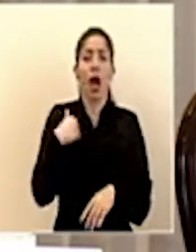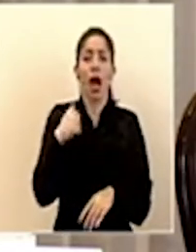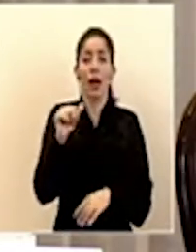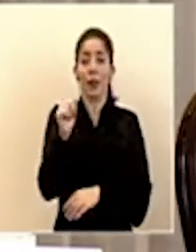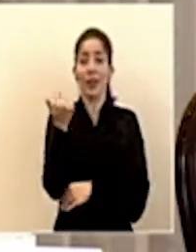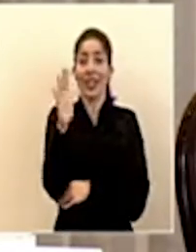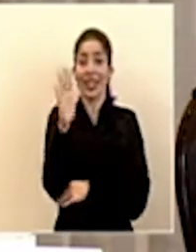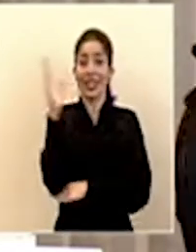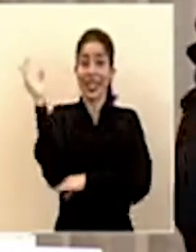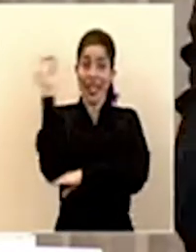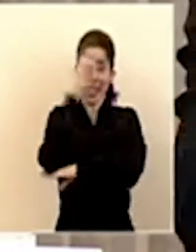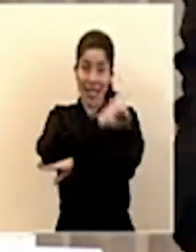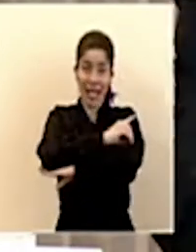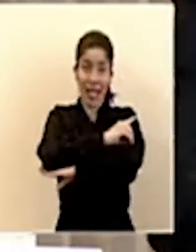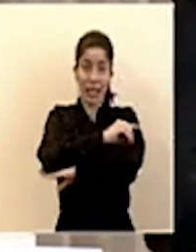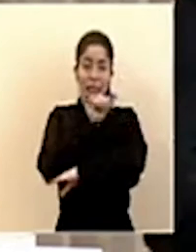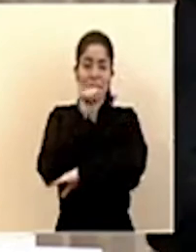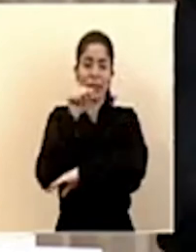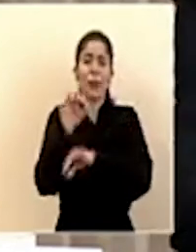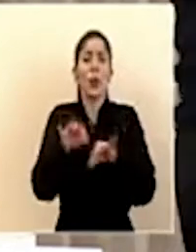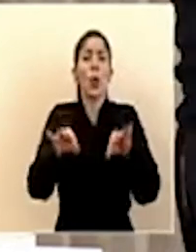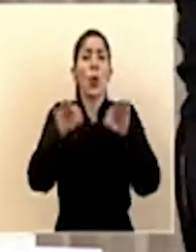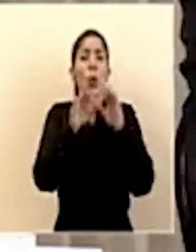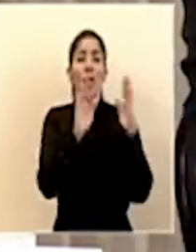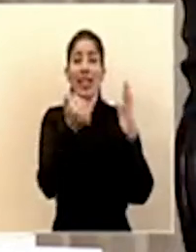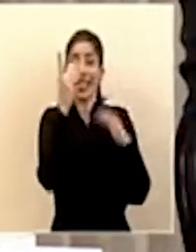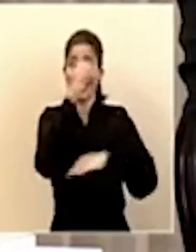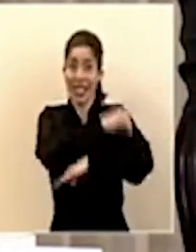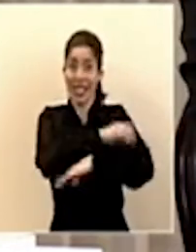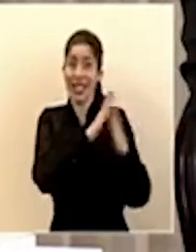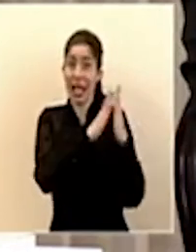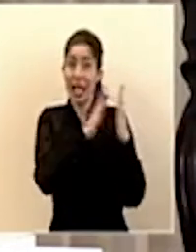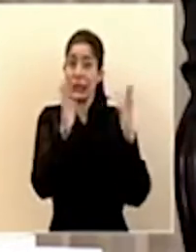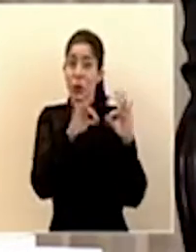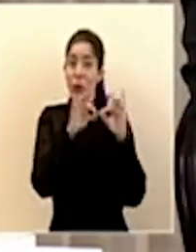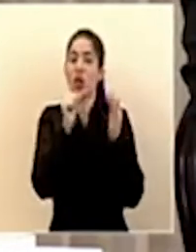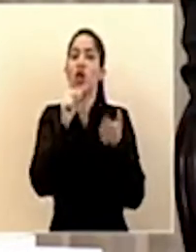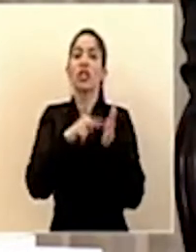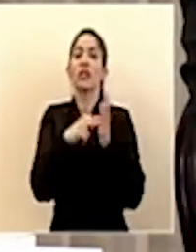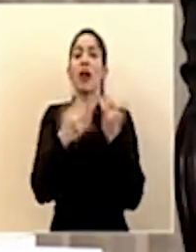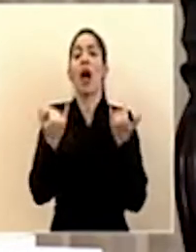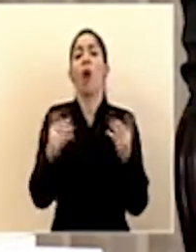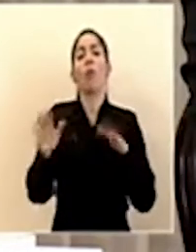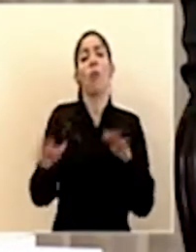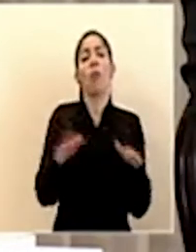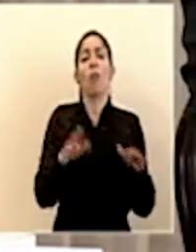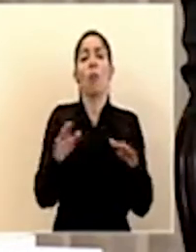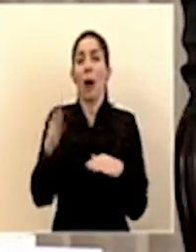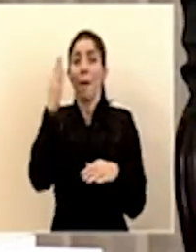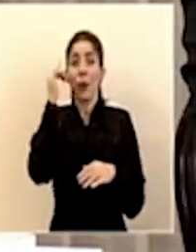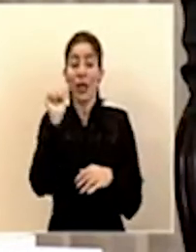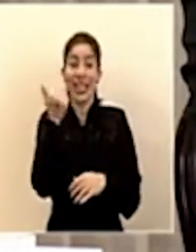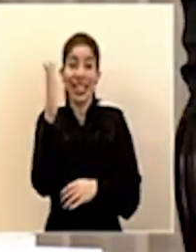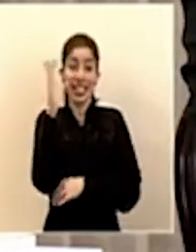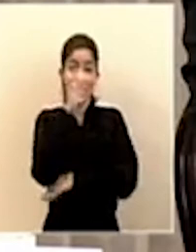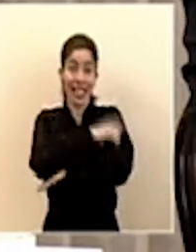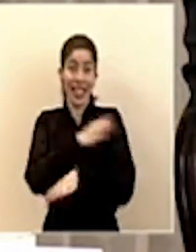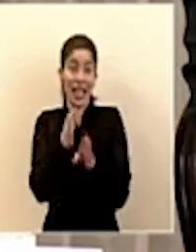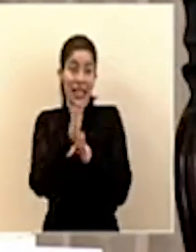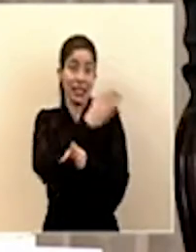días que eran muy importantes eso no significaba que tenemos que bajar la guardia porque posiblemente esos 15 días